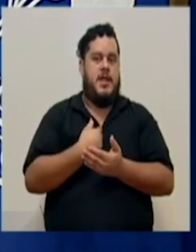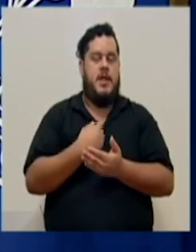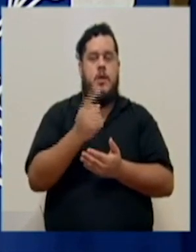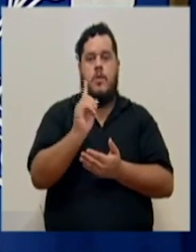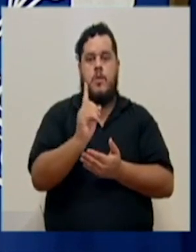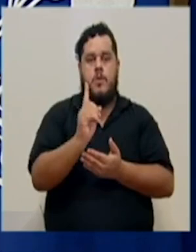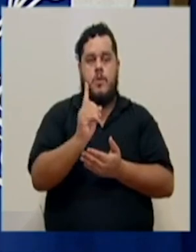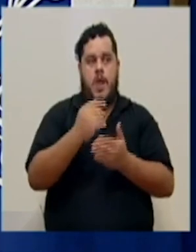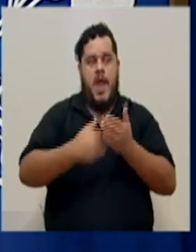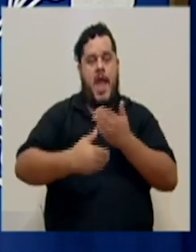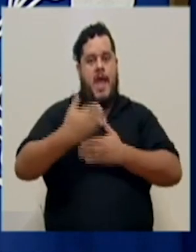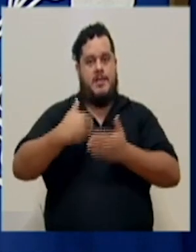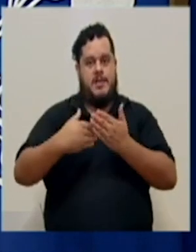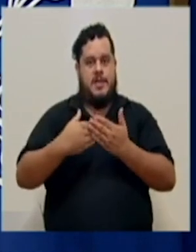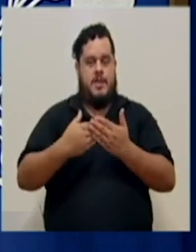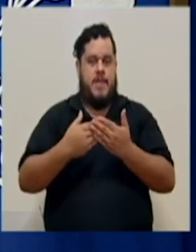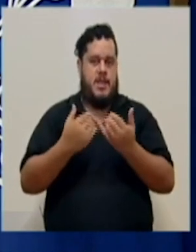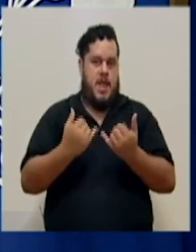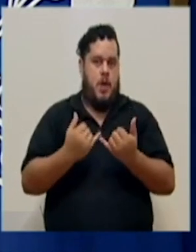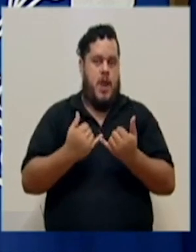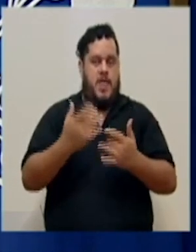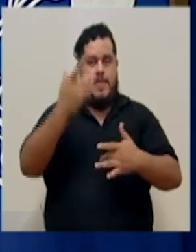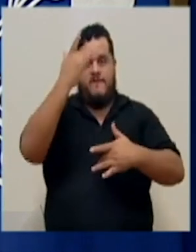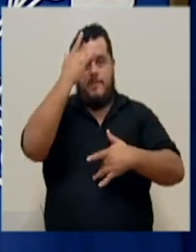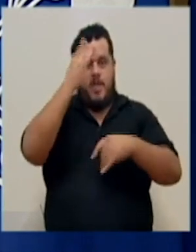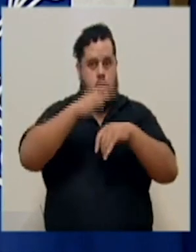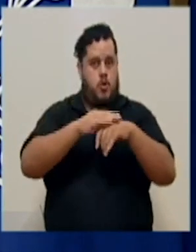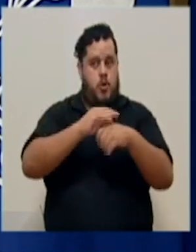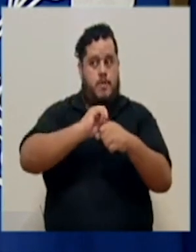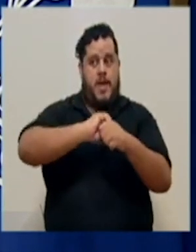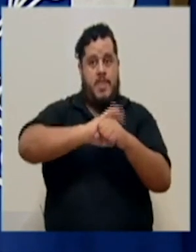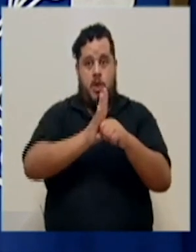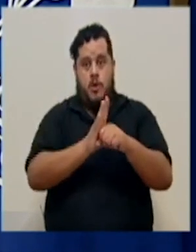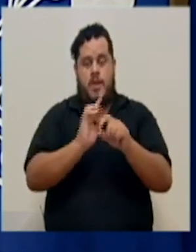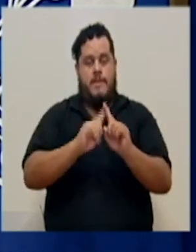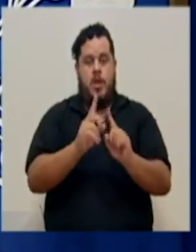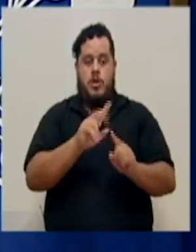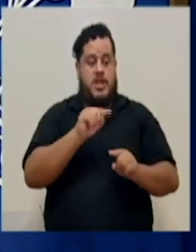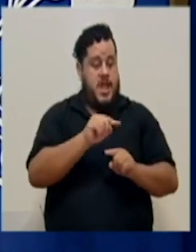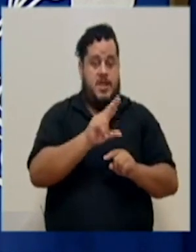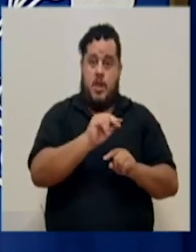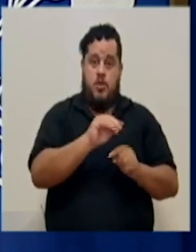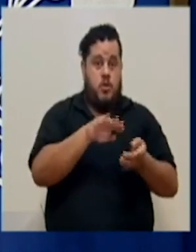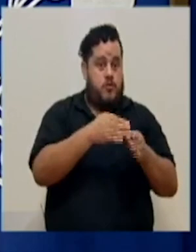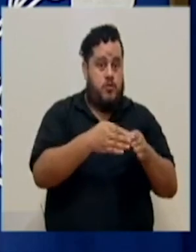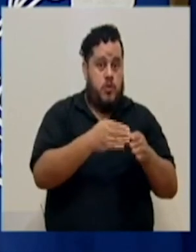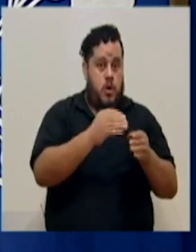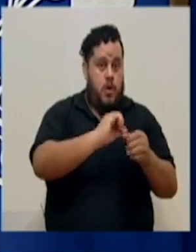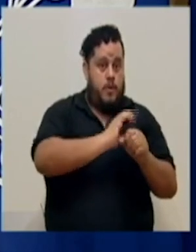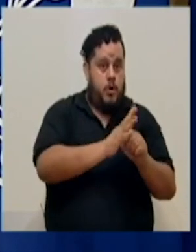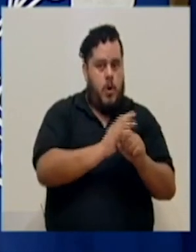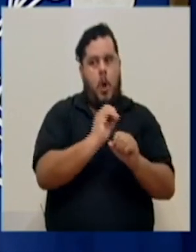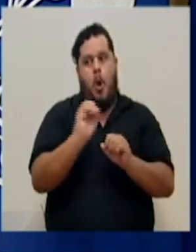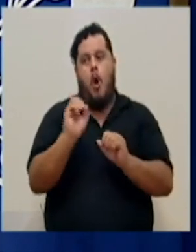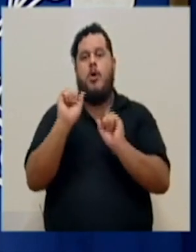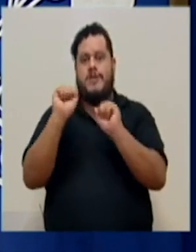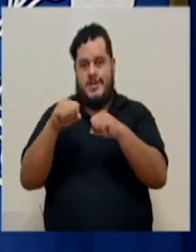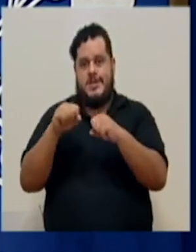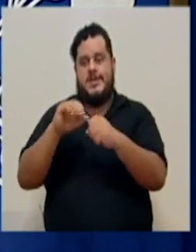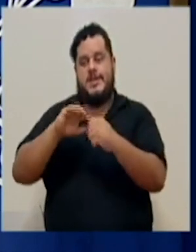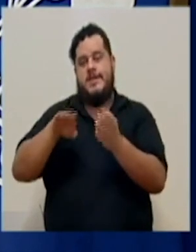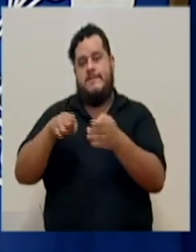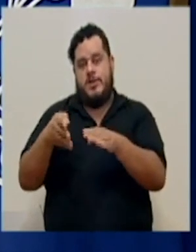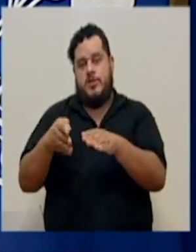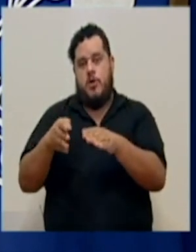antecedente reciente de enfermedad por COVID, pero esa persona no falleció por COVID o bien si sí falleció por el